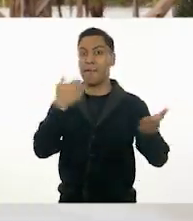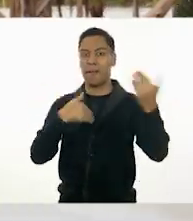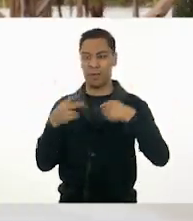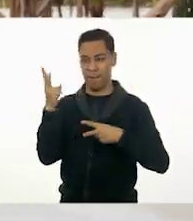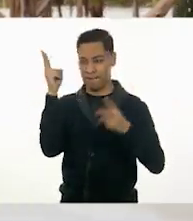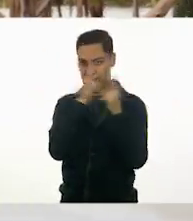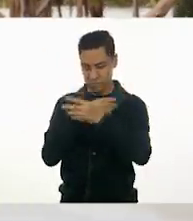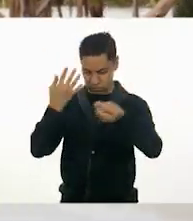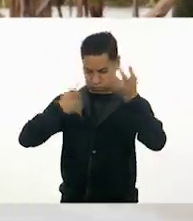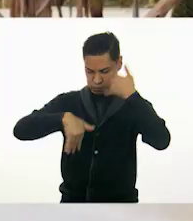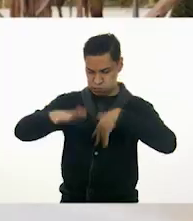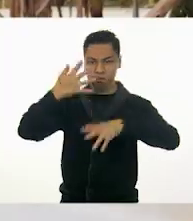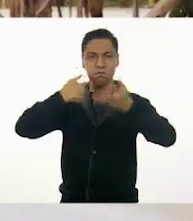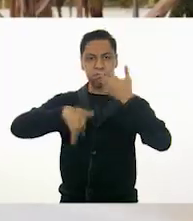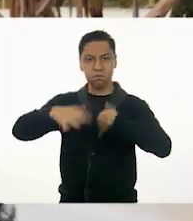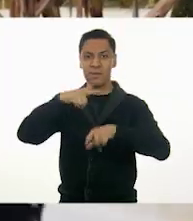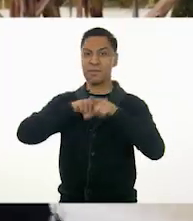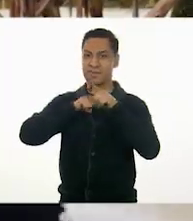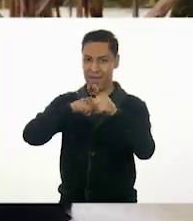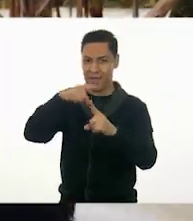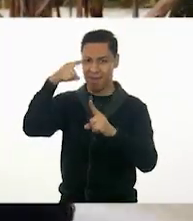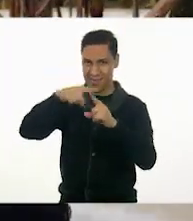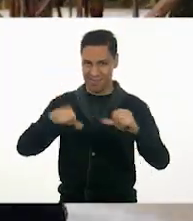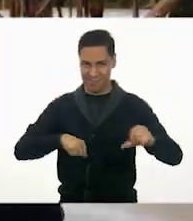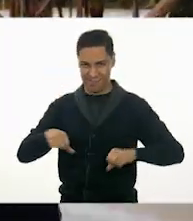oxigenarse y seguir haciendo su tarea.